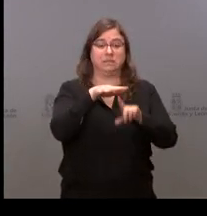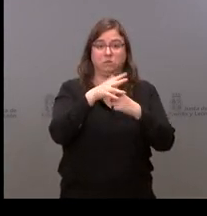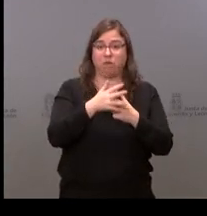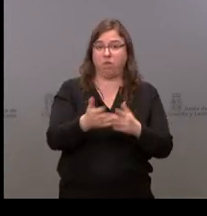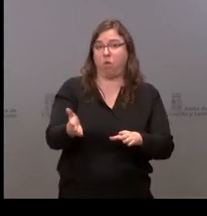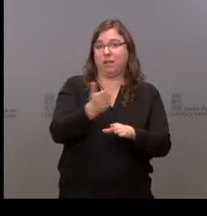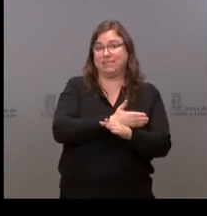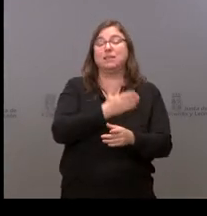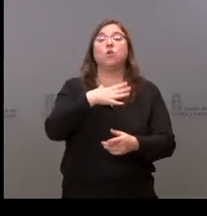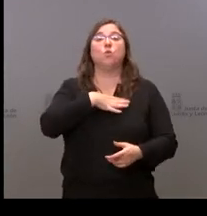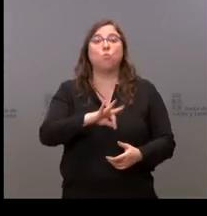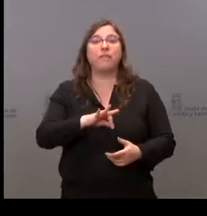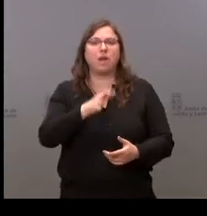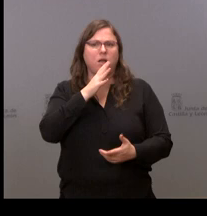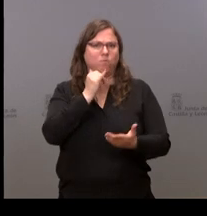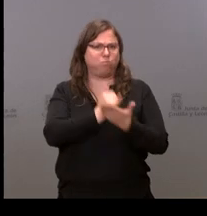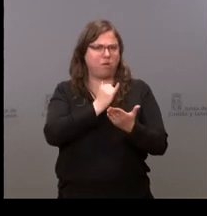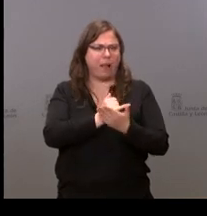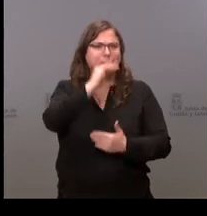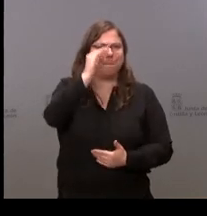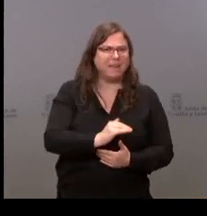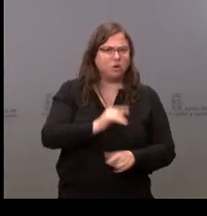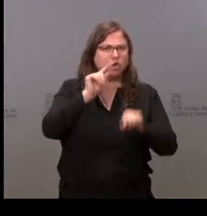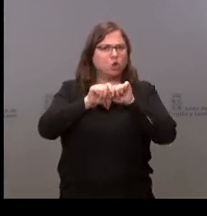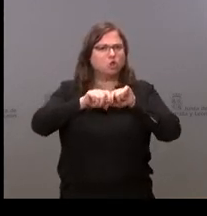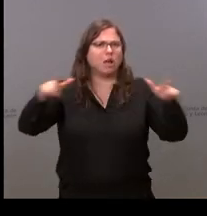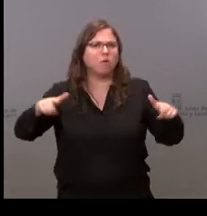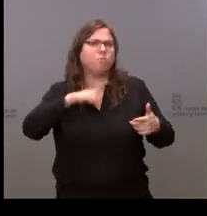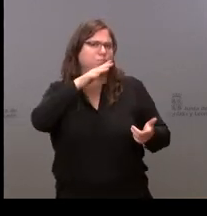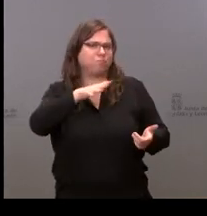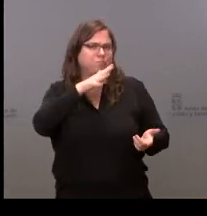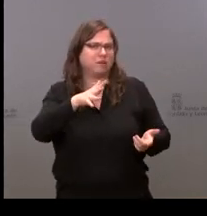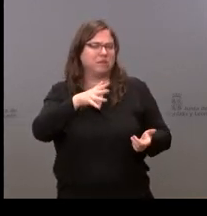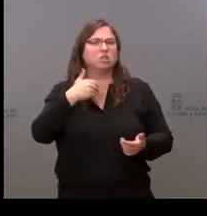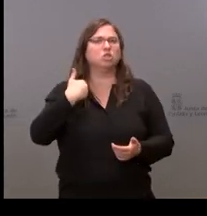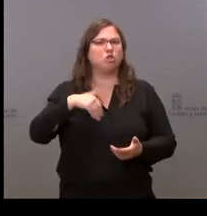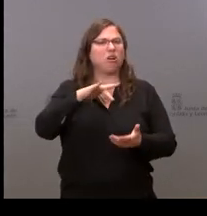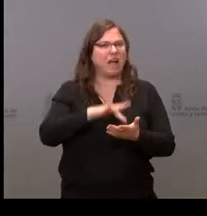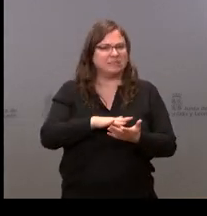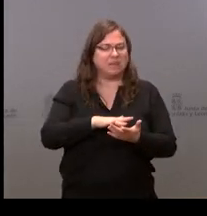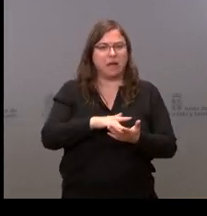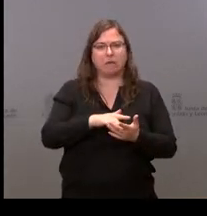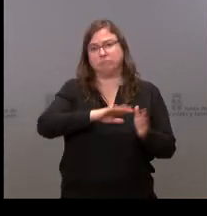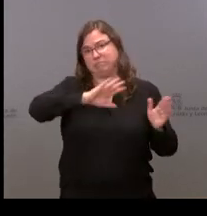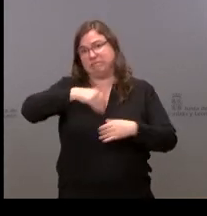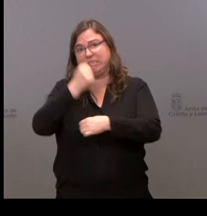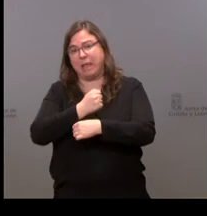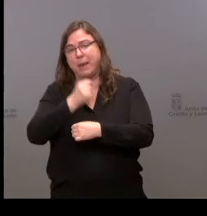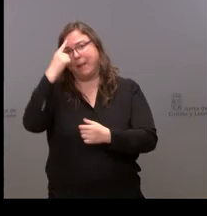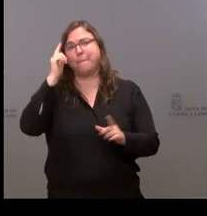que haya menos pruebas cuando están habiendo más contagios, si no había previsión de que a estas alturas del año hubiera tantos contagios. Y